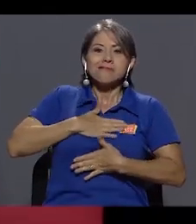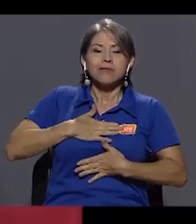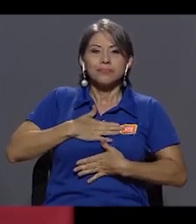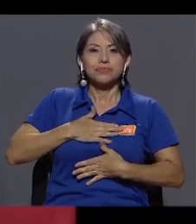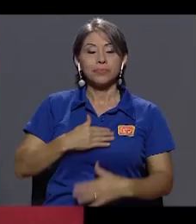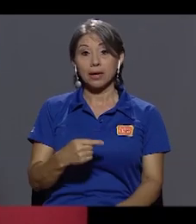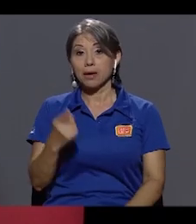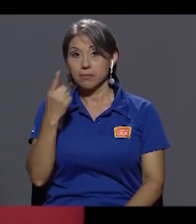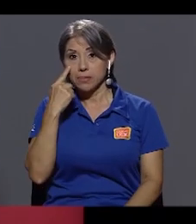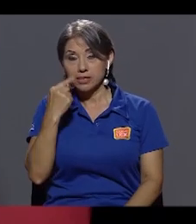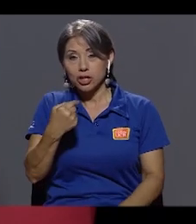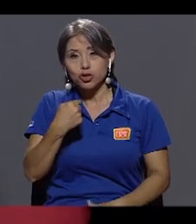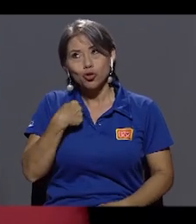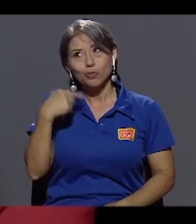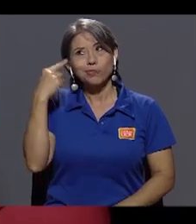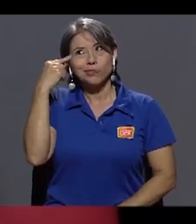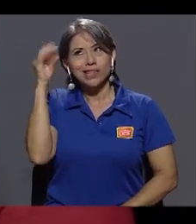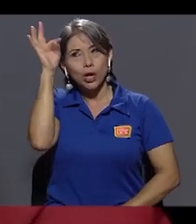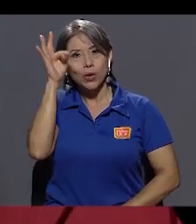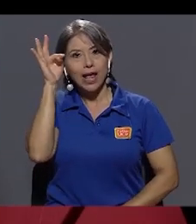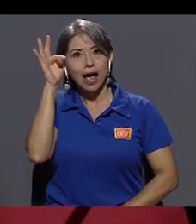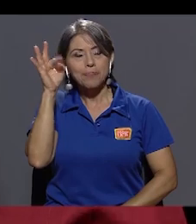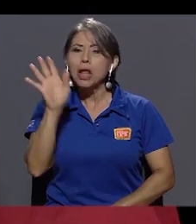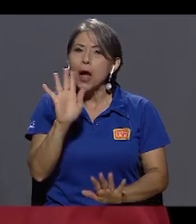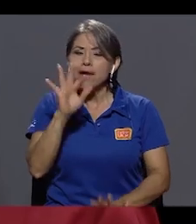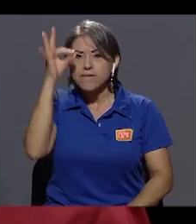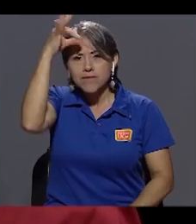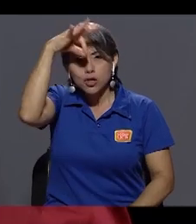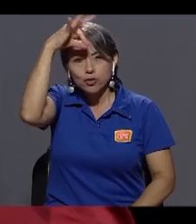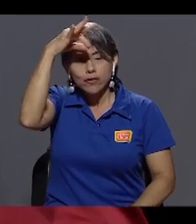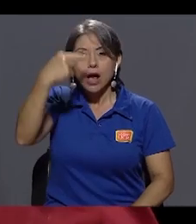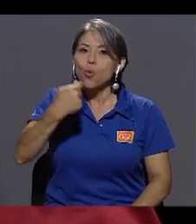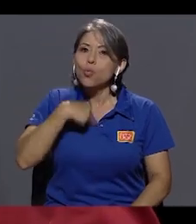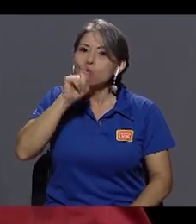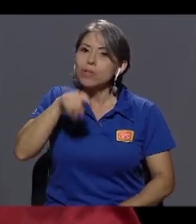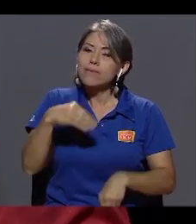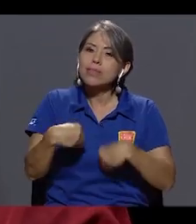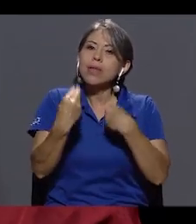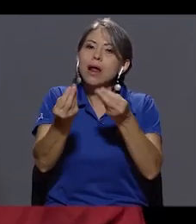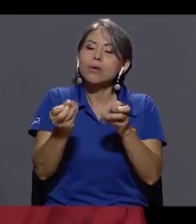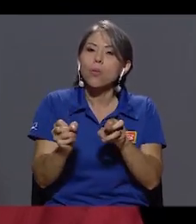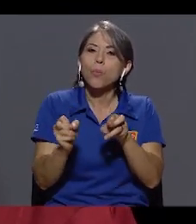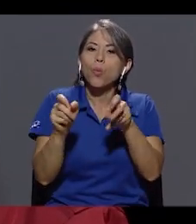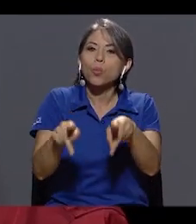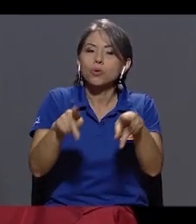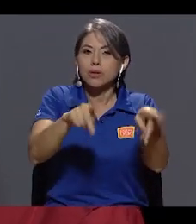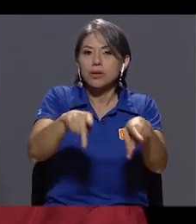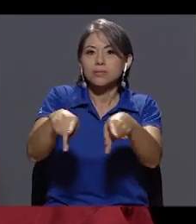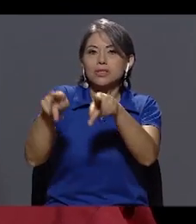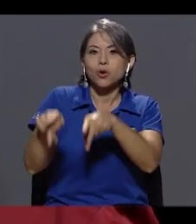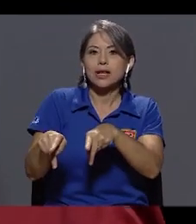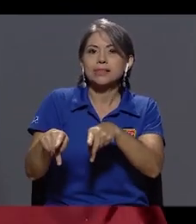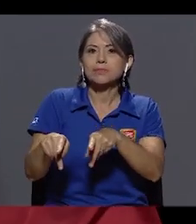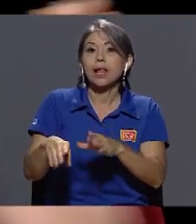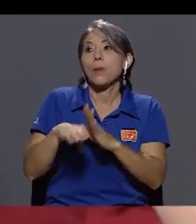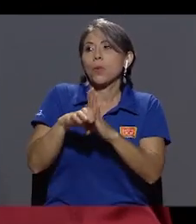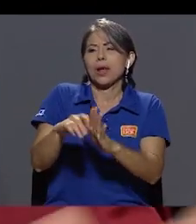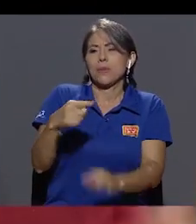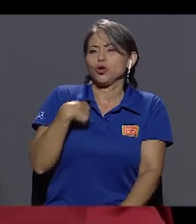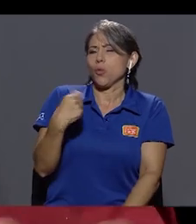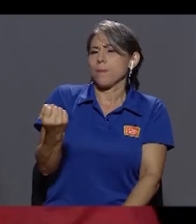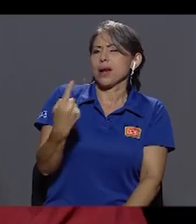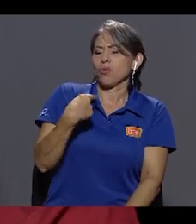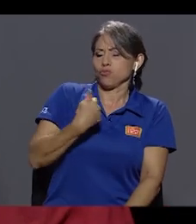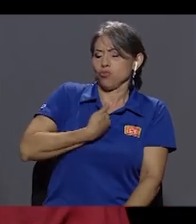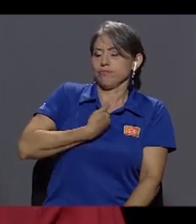que yo soy de la teoría, o de la filosofía en este caso, de que uno tiene que darle oportunidad a las personas. ¿Qué hubiera pasado? Yo me he hecho esta